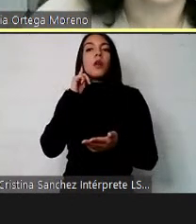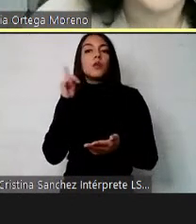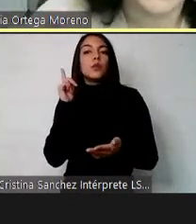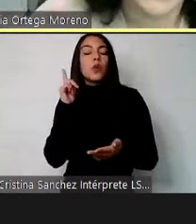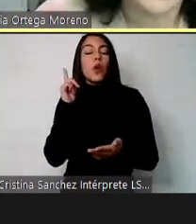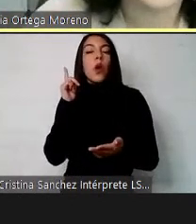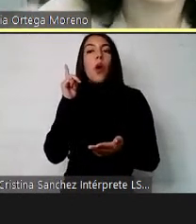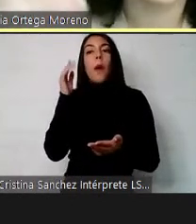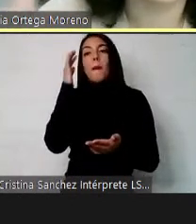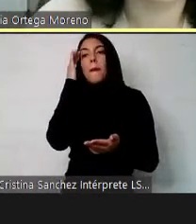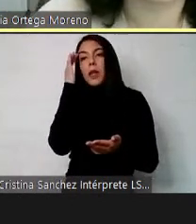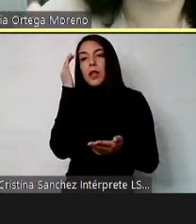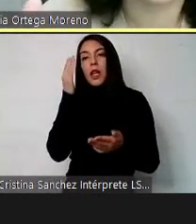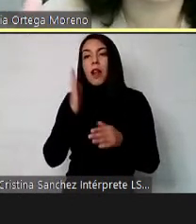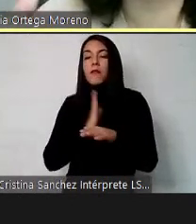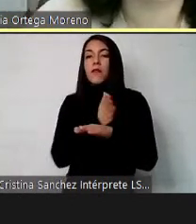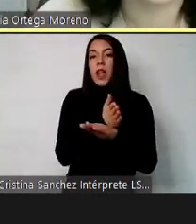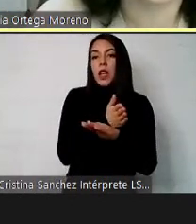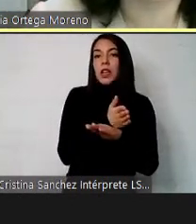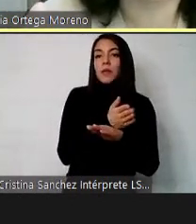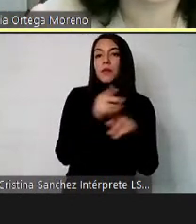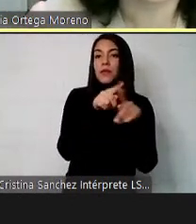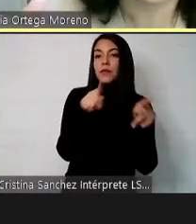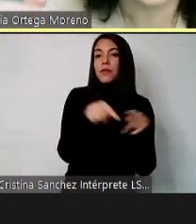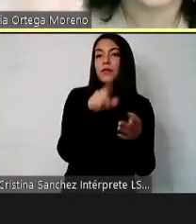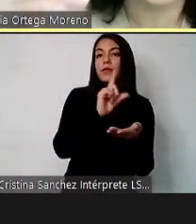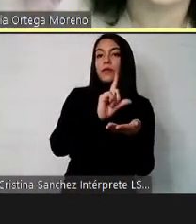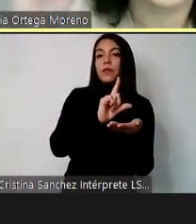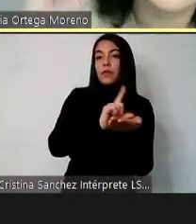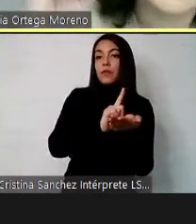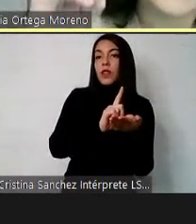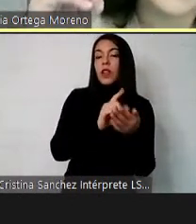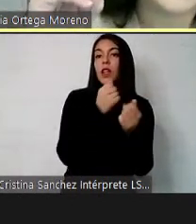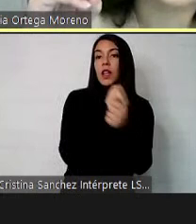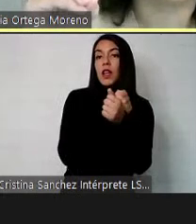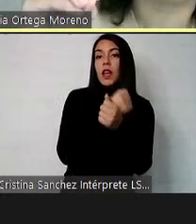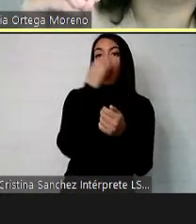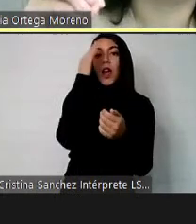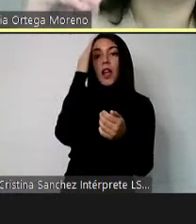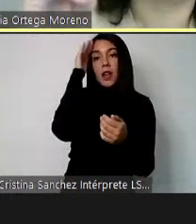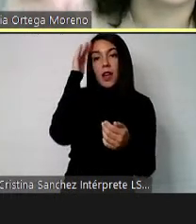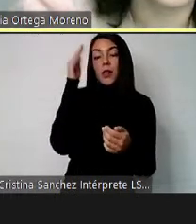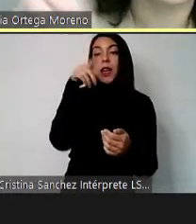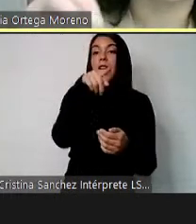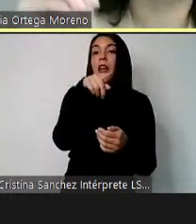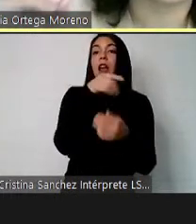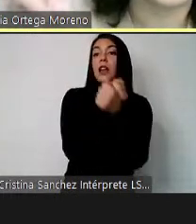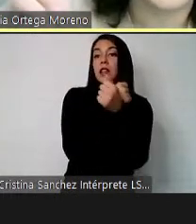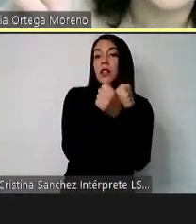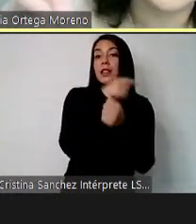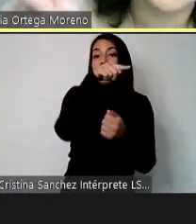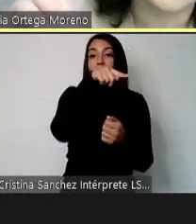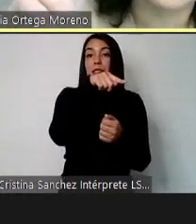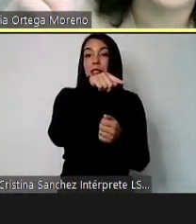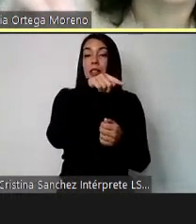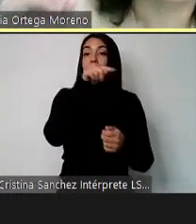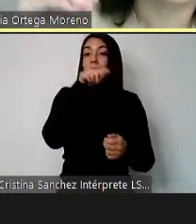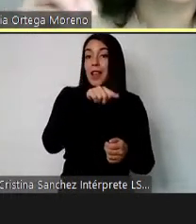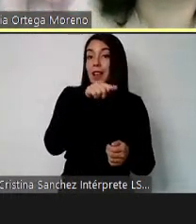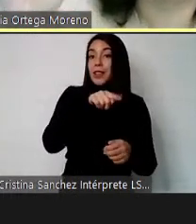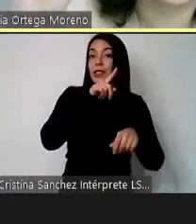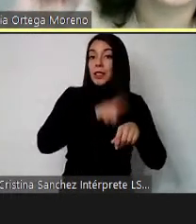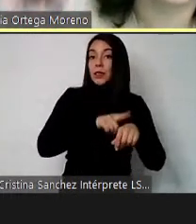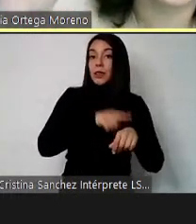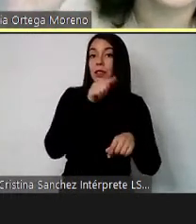va a ir a la comisaría, va a presentar una denuncia y desde ese momento los carabineros, la policía que esté a cargo